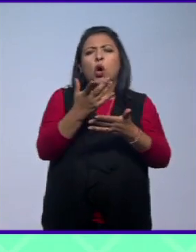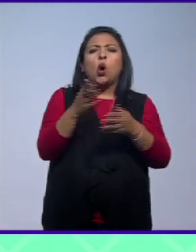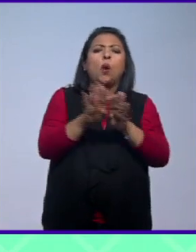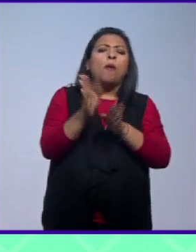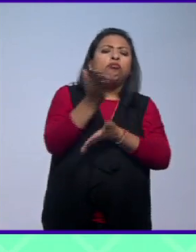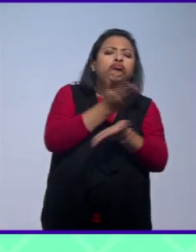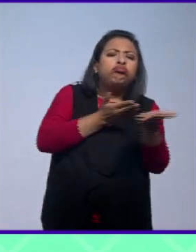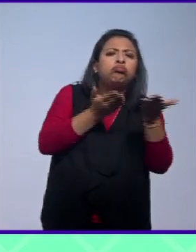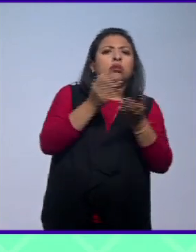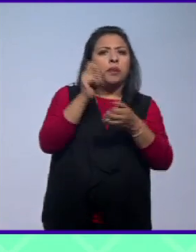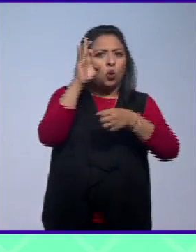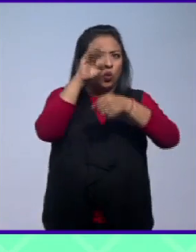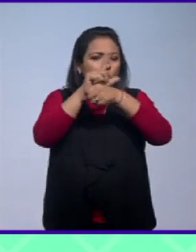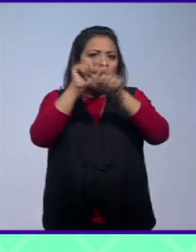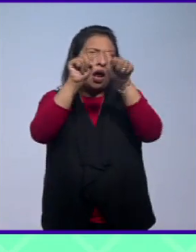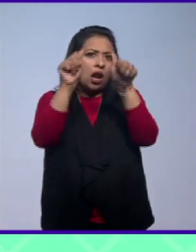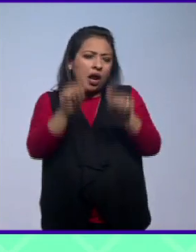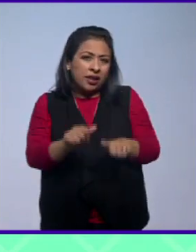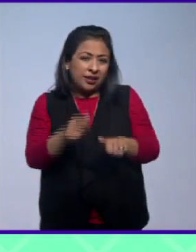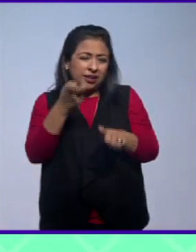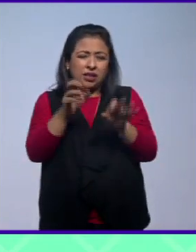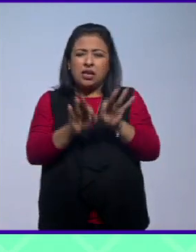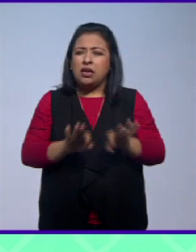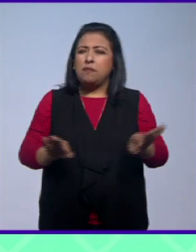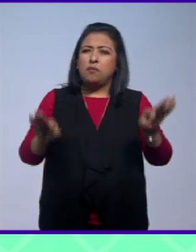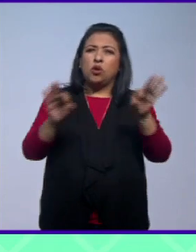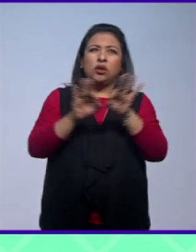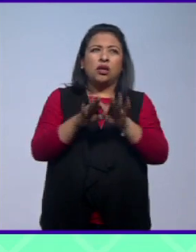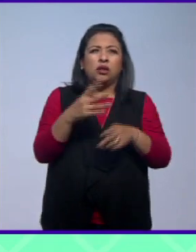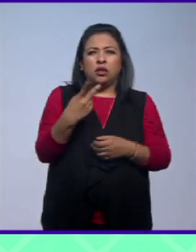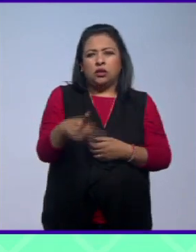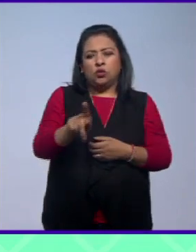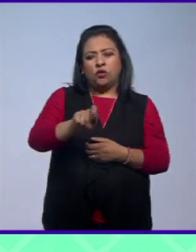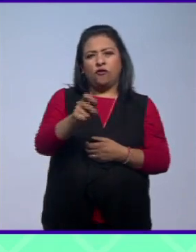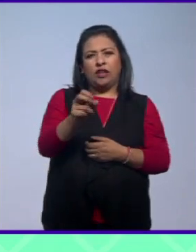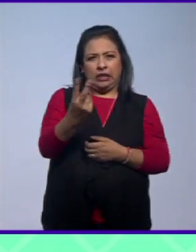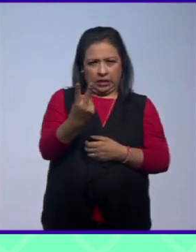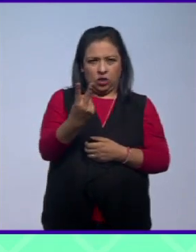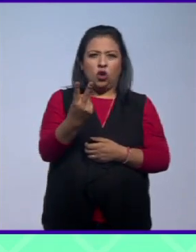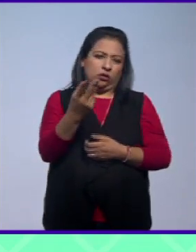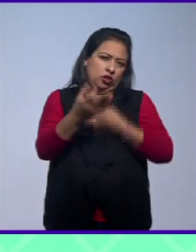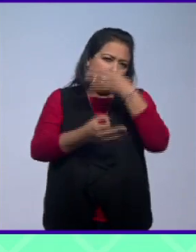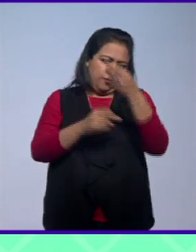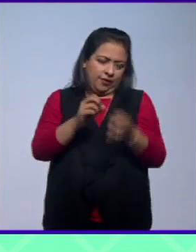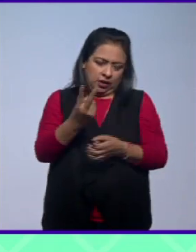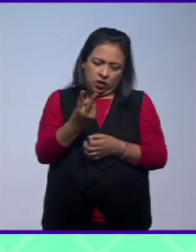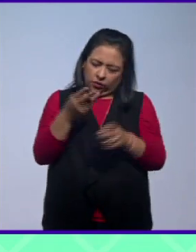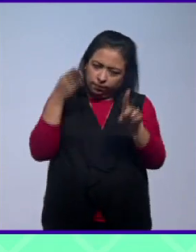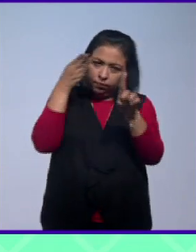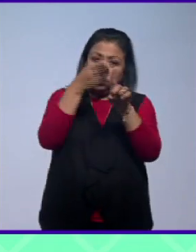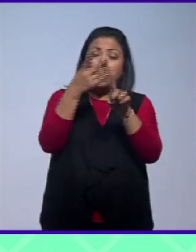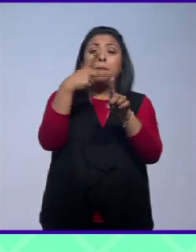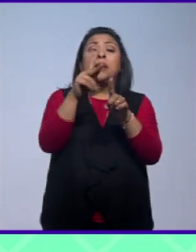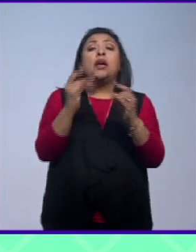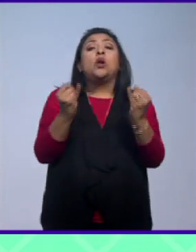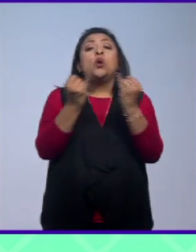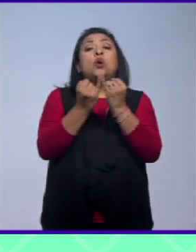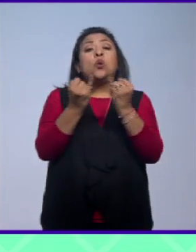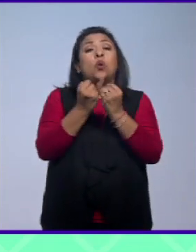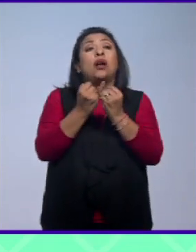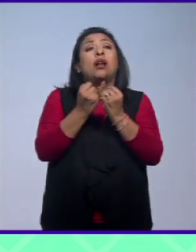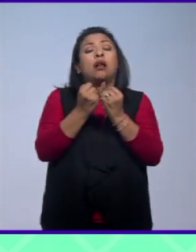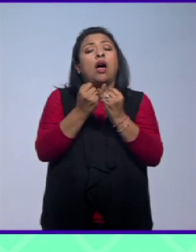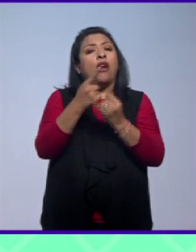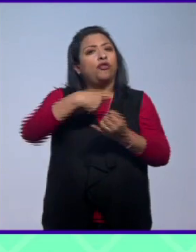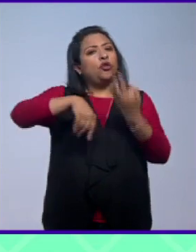culturales artísticas que es la esencia y el corazón de este canal y de este programa pero que de alguna u otra manera nos compete